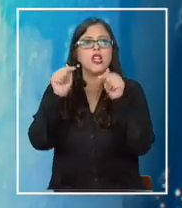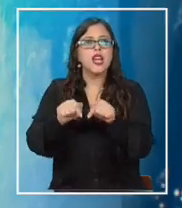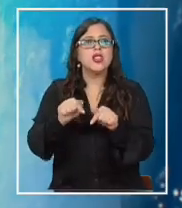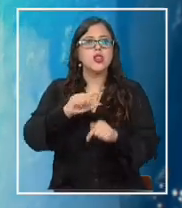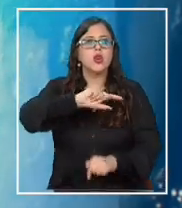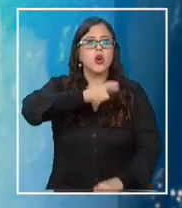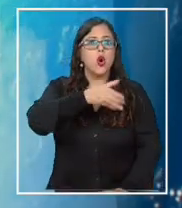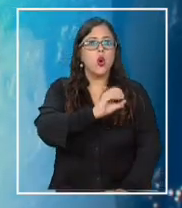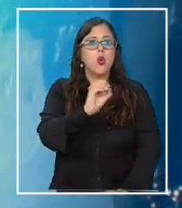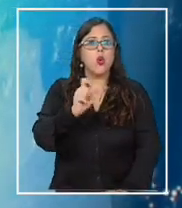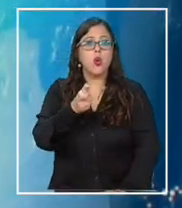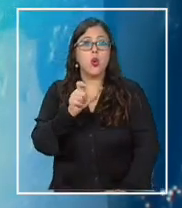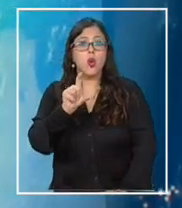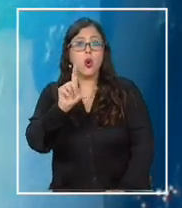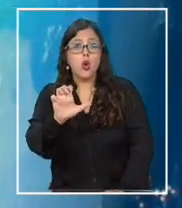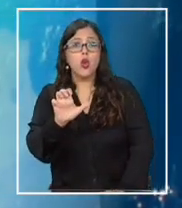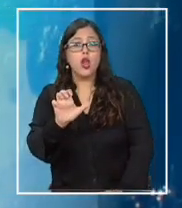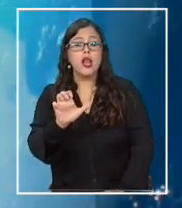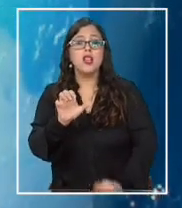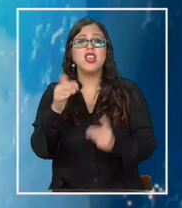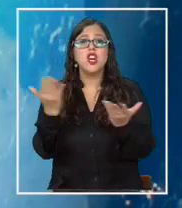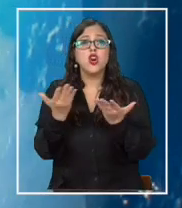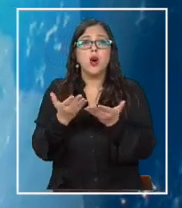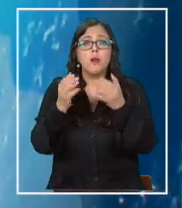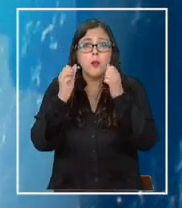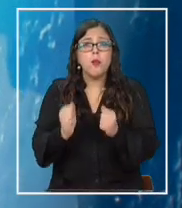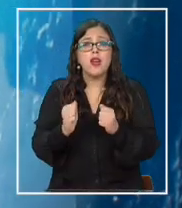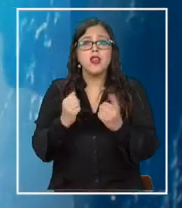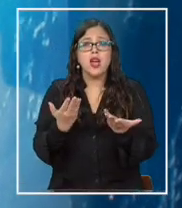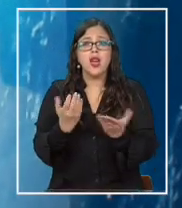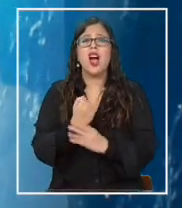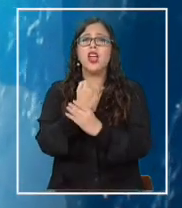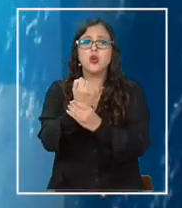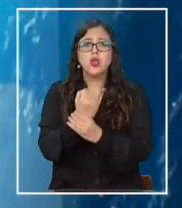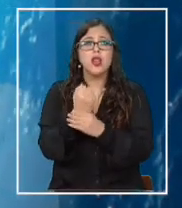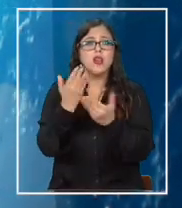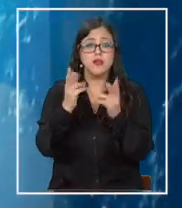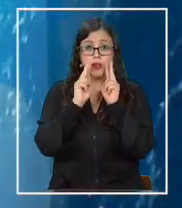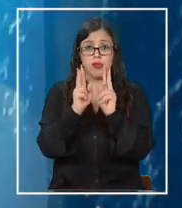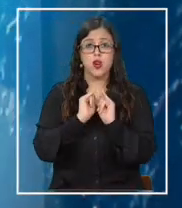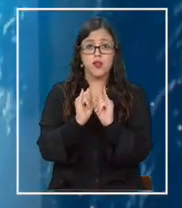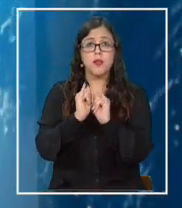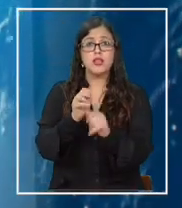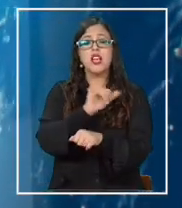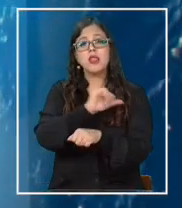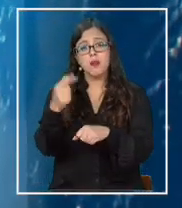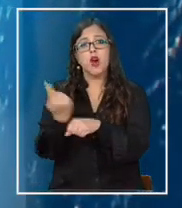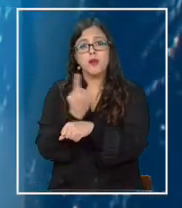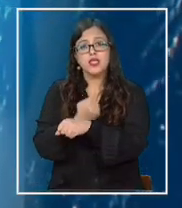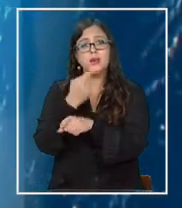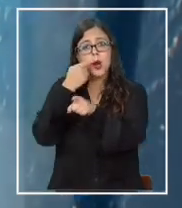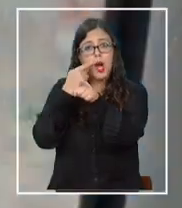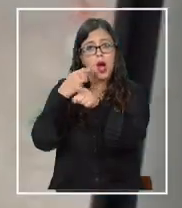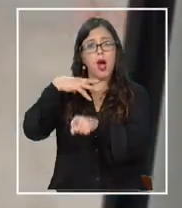Flutes? ¿Y qué manera podría ayudar a prevenir las inundaciones? Belén Arellano, lo vemos en el siguiente informe y seguimos con Marcelo Lagos.